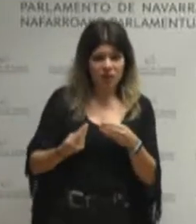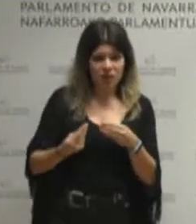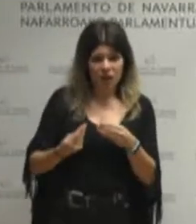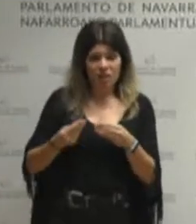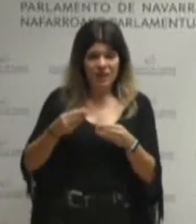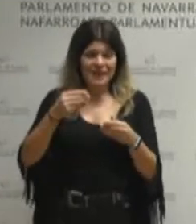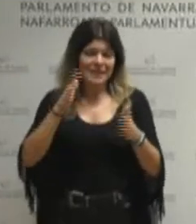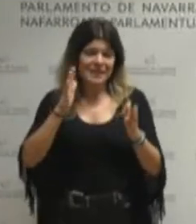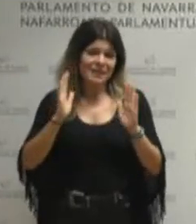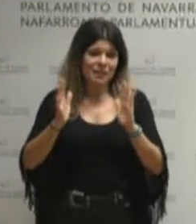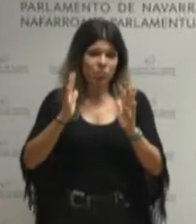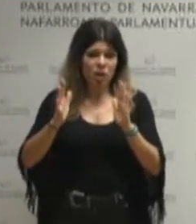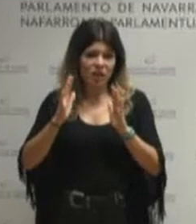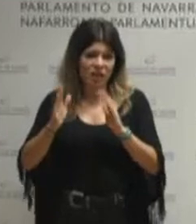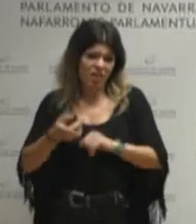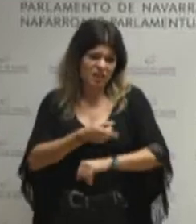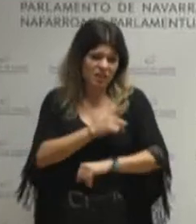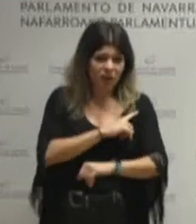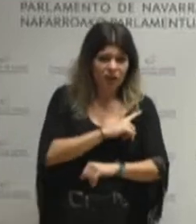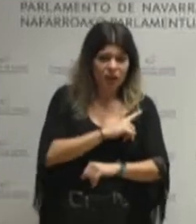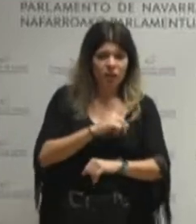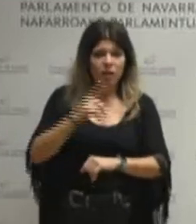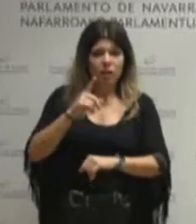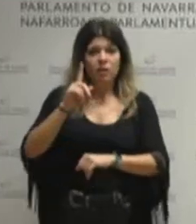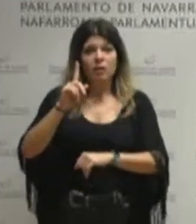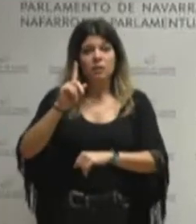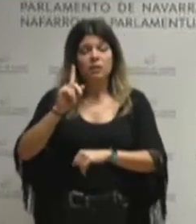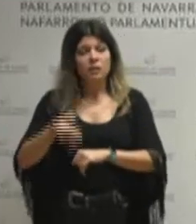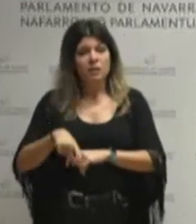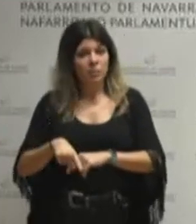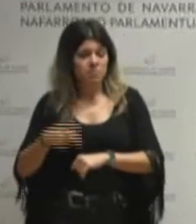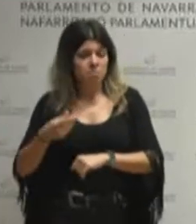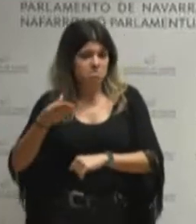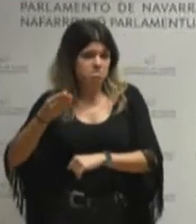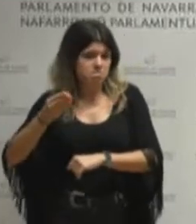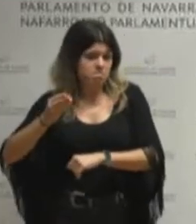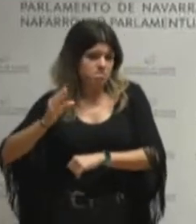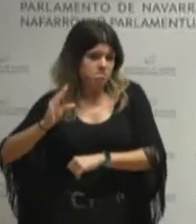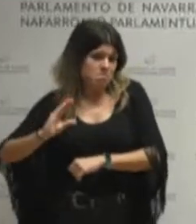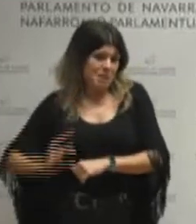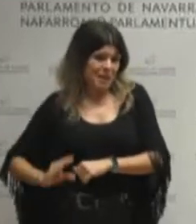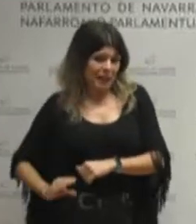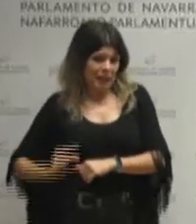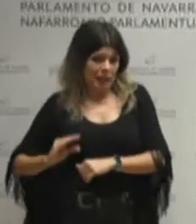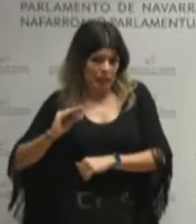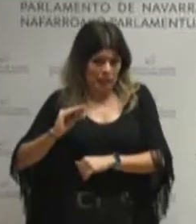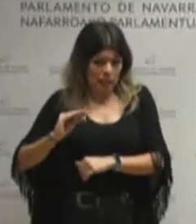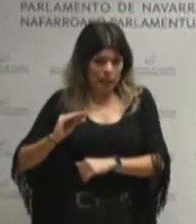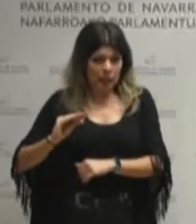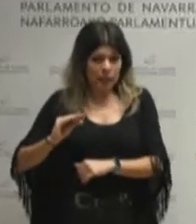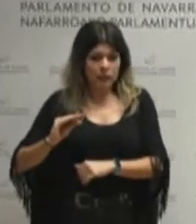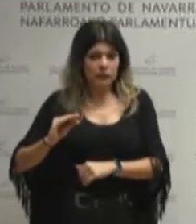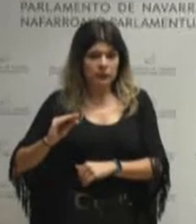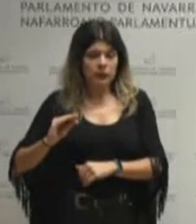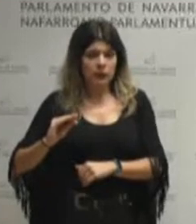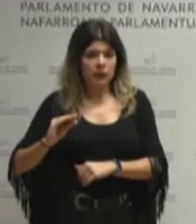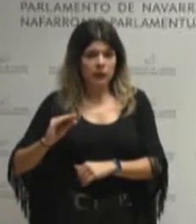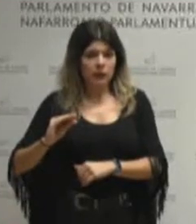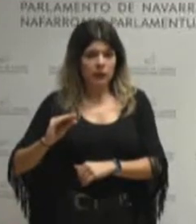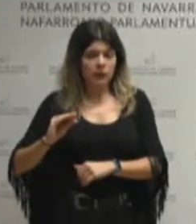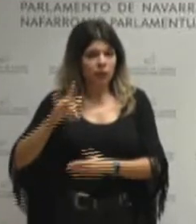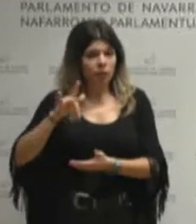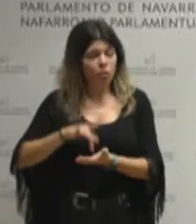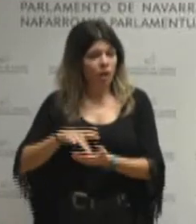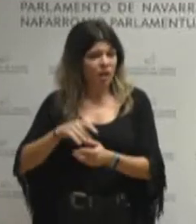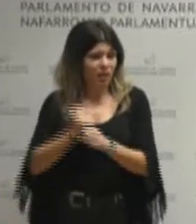temporalidad y la parcialidad la pérdida salarial de poder adquisitivo de la clase trabajadora y el incremento de la sinestralidad